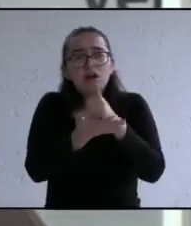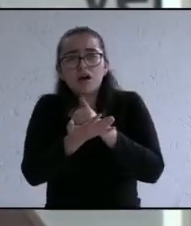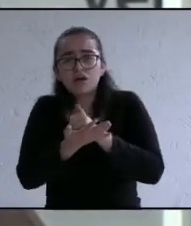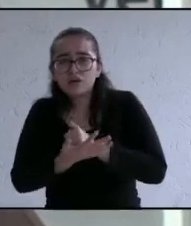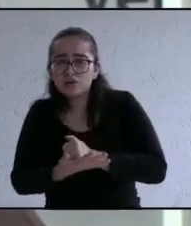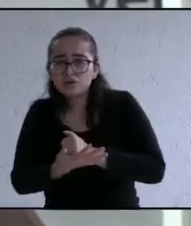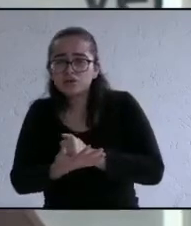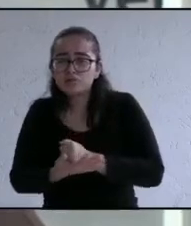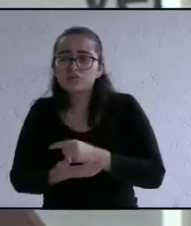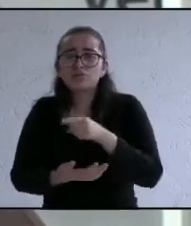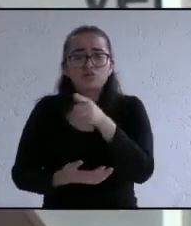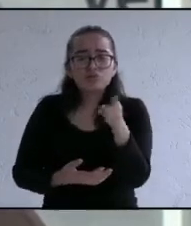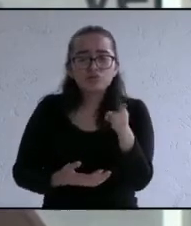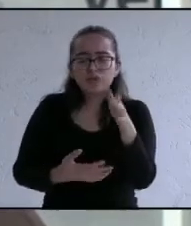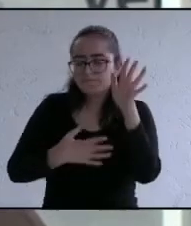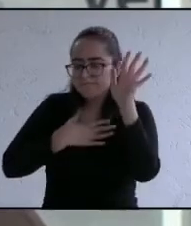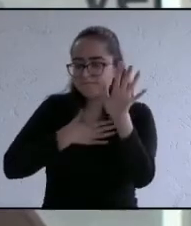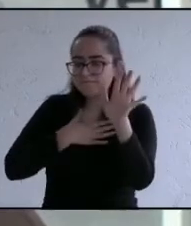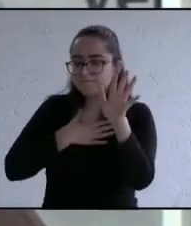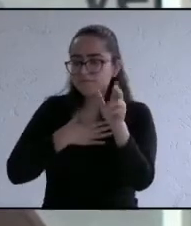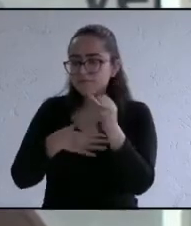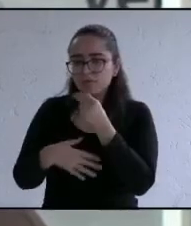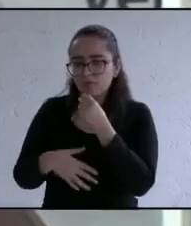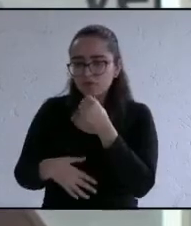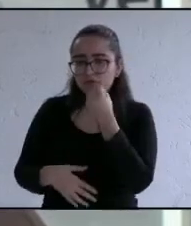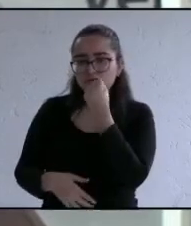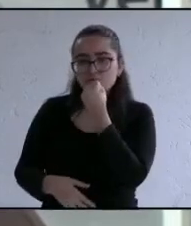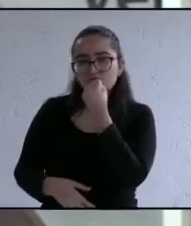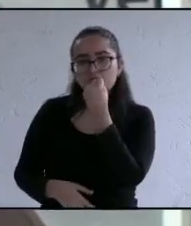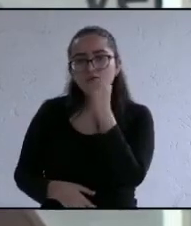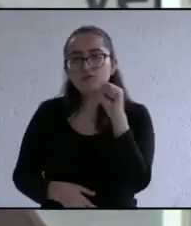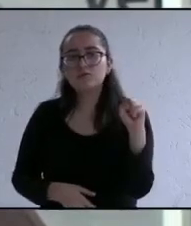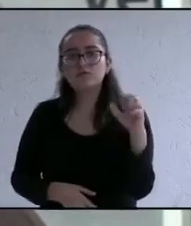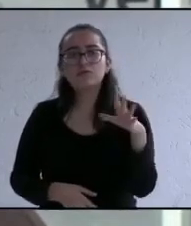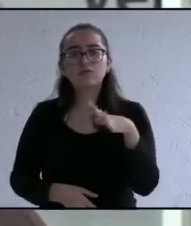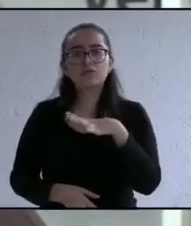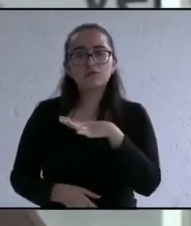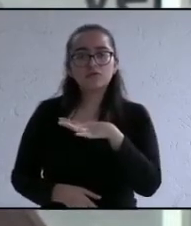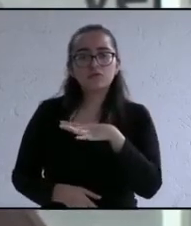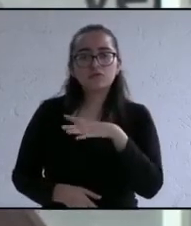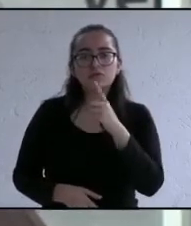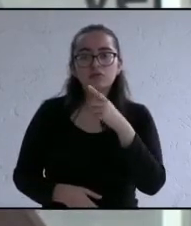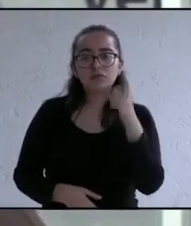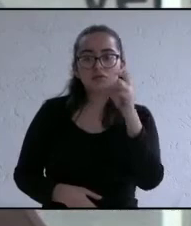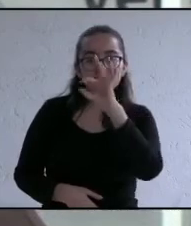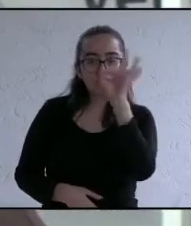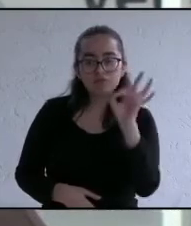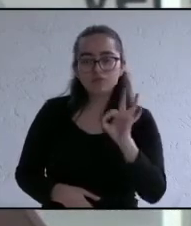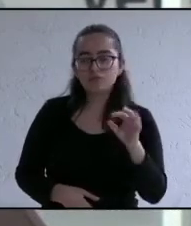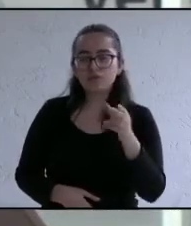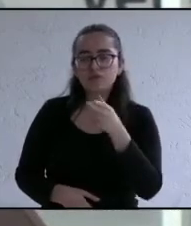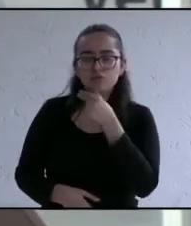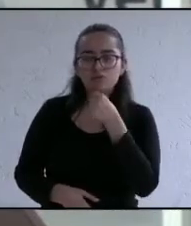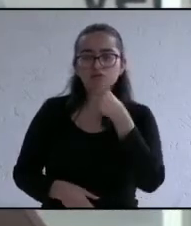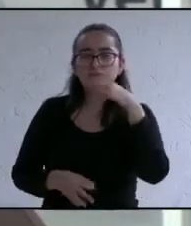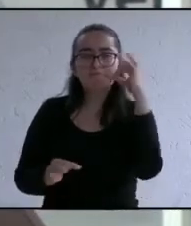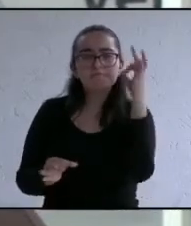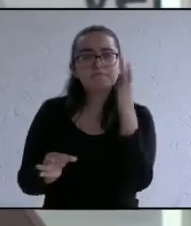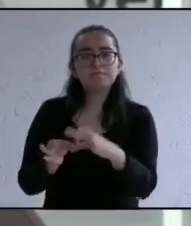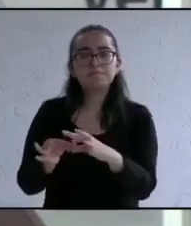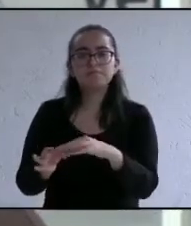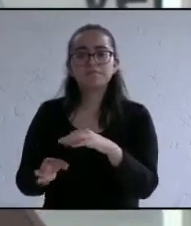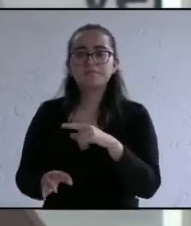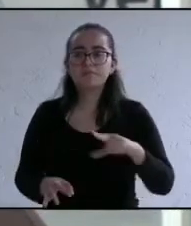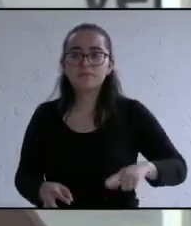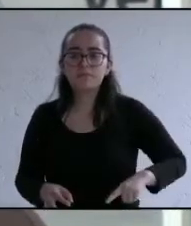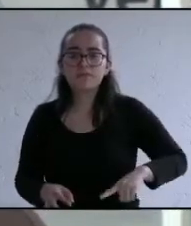cumplir con el cuerpo policíaco y armar al 100% y tener una policía digna por eso el gobierno federal